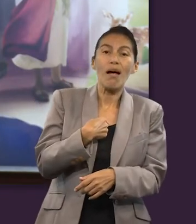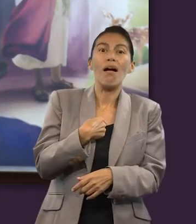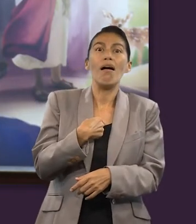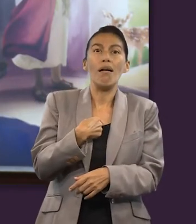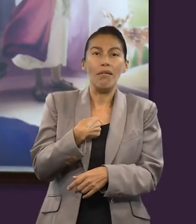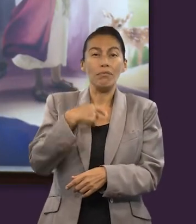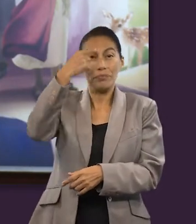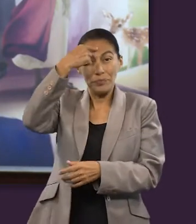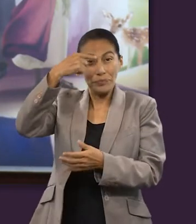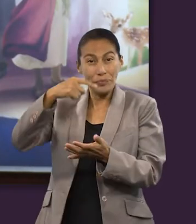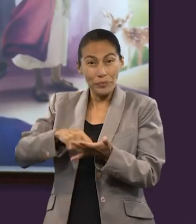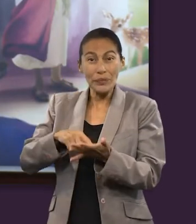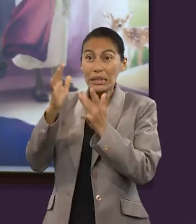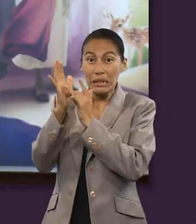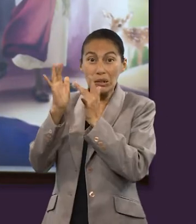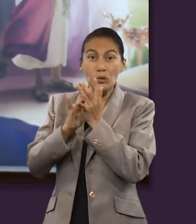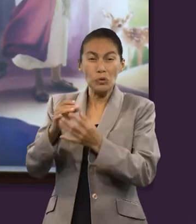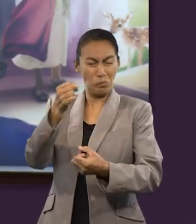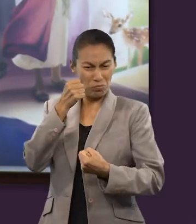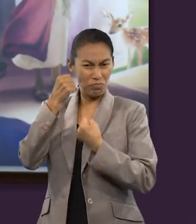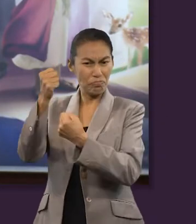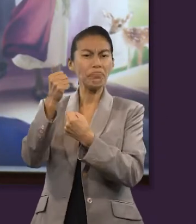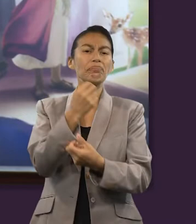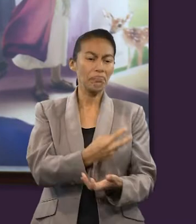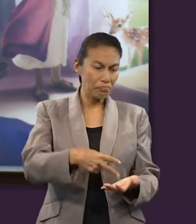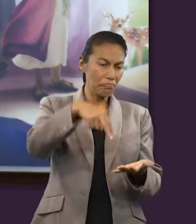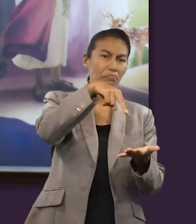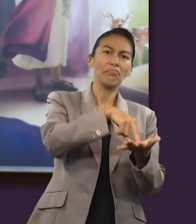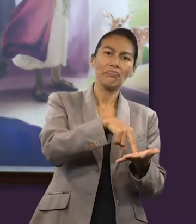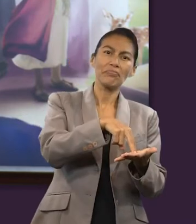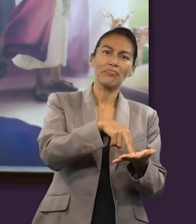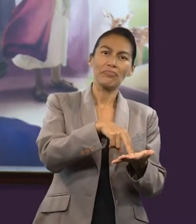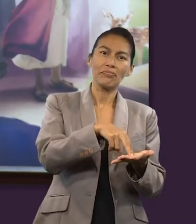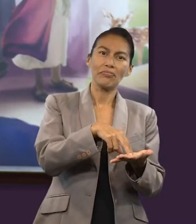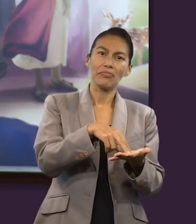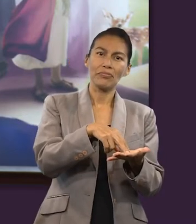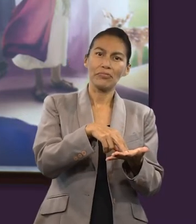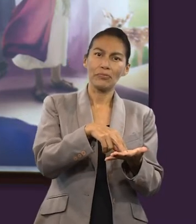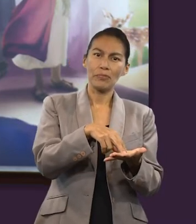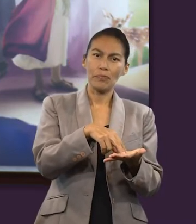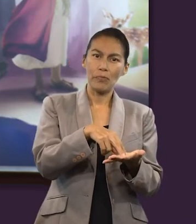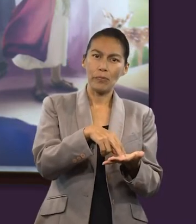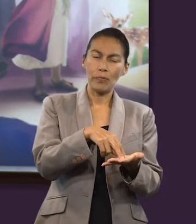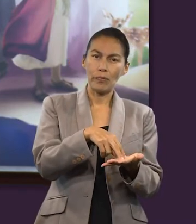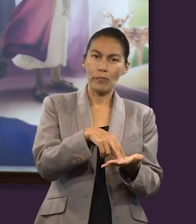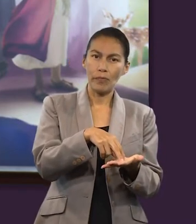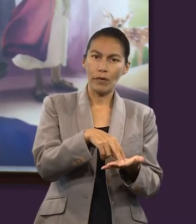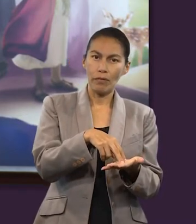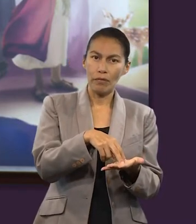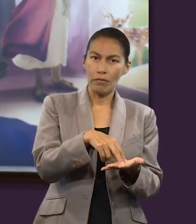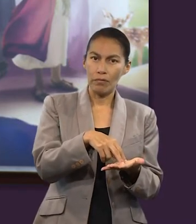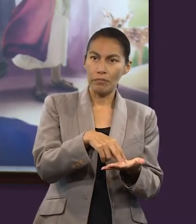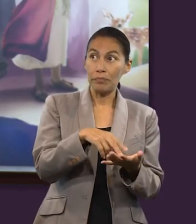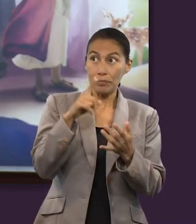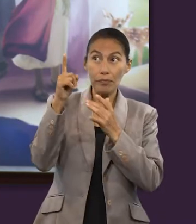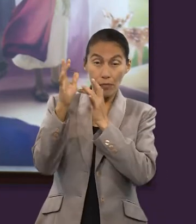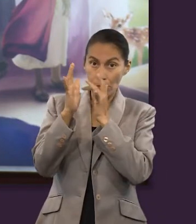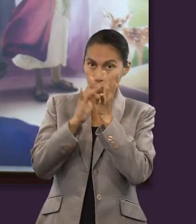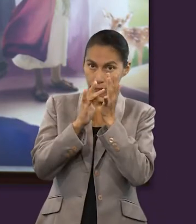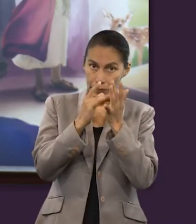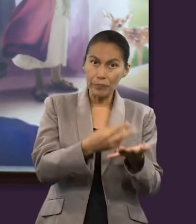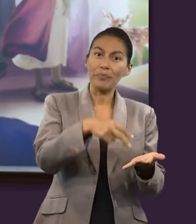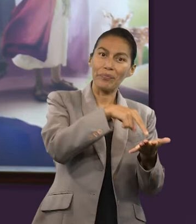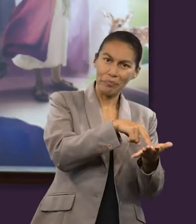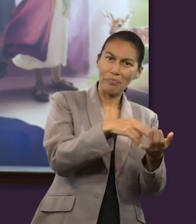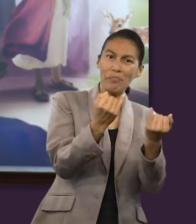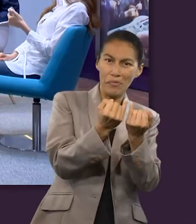hacia la veracidad del ministerio y de la resurrección